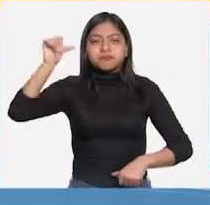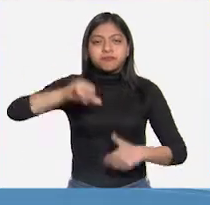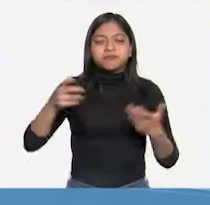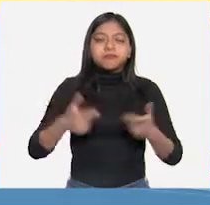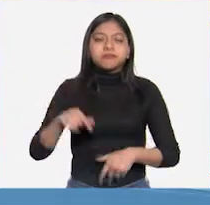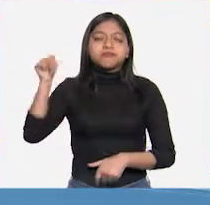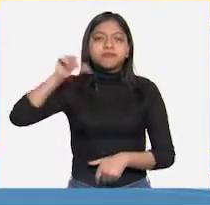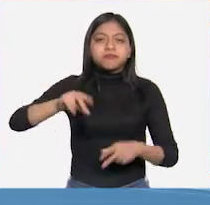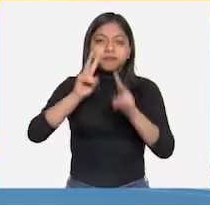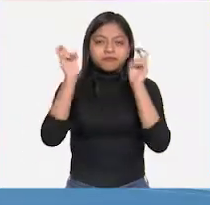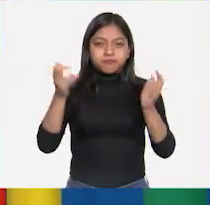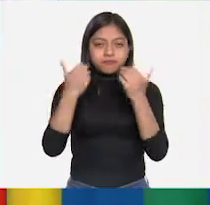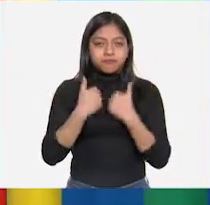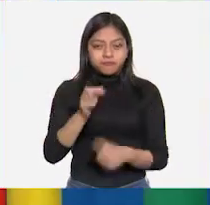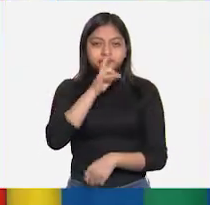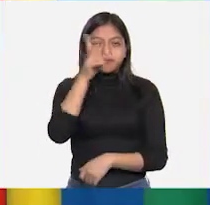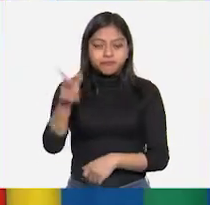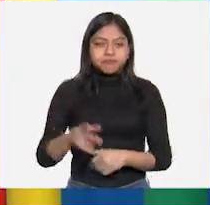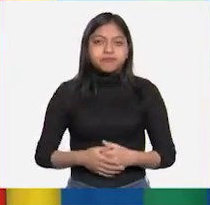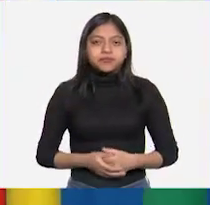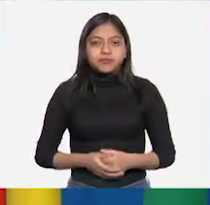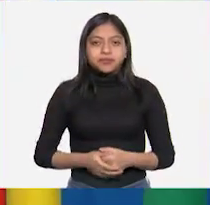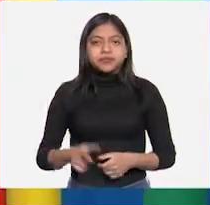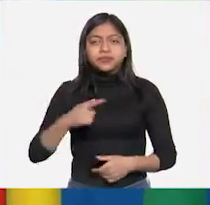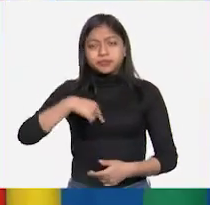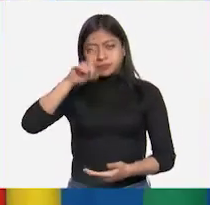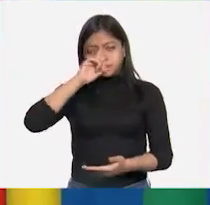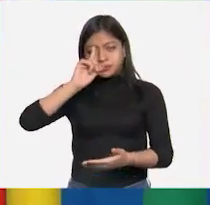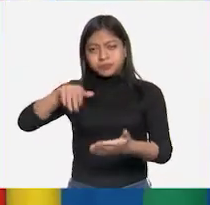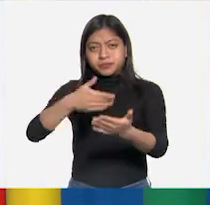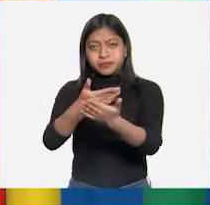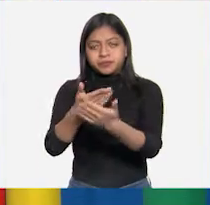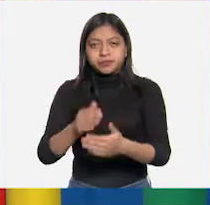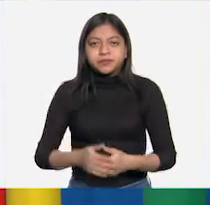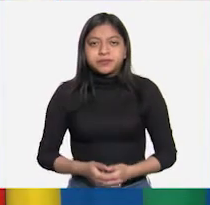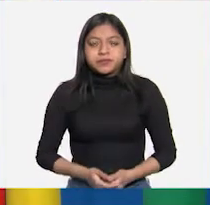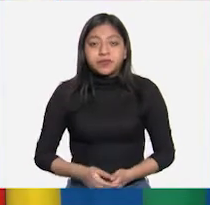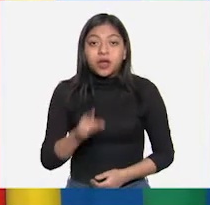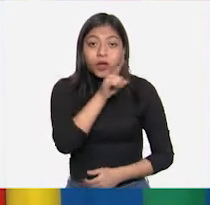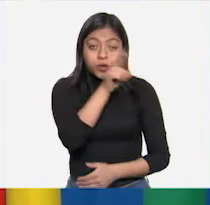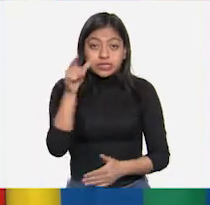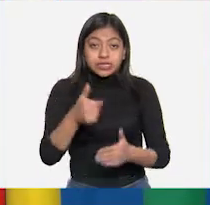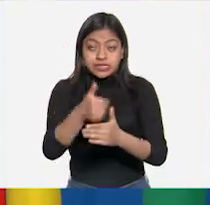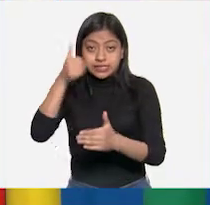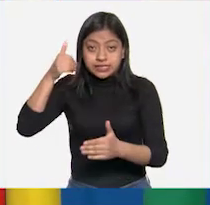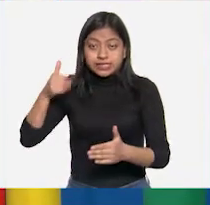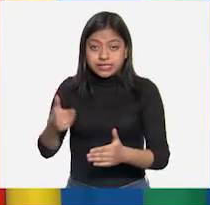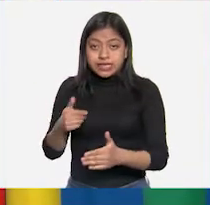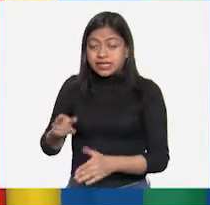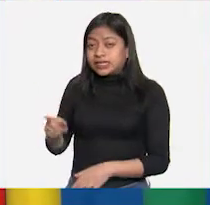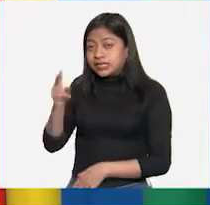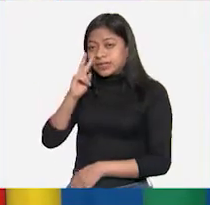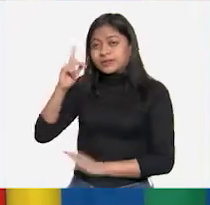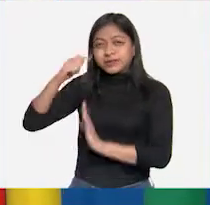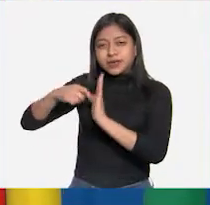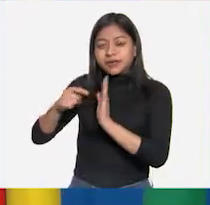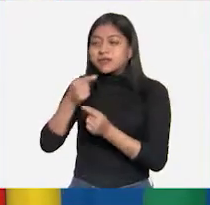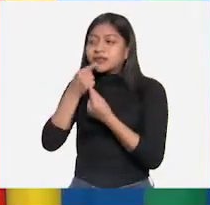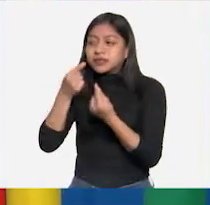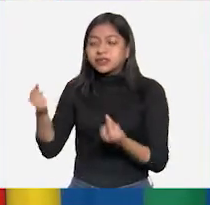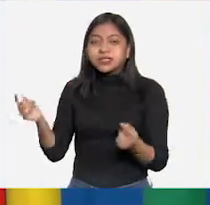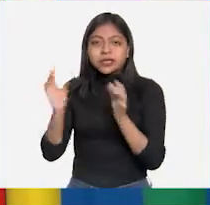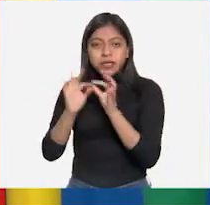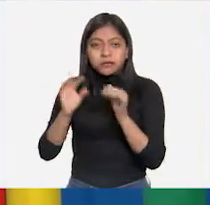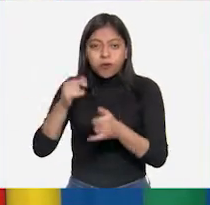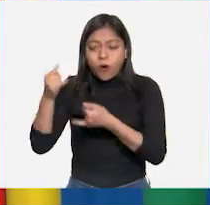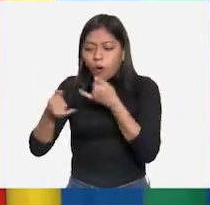repasar este tema. Pues yo les sugiero lo siguiente. Así como vimos algunos niños que nos explicaban cómo actúan las